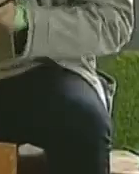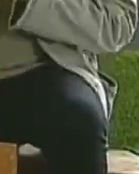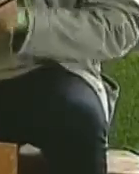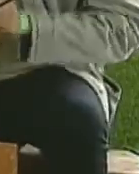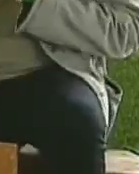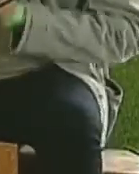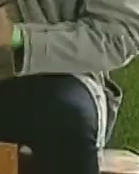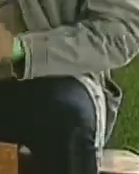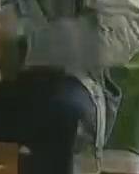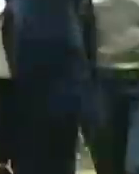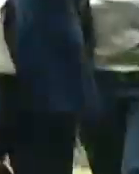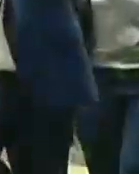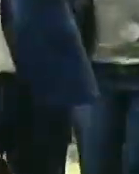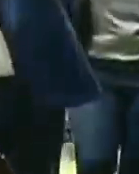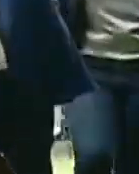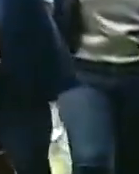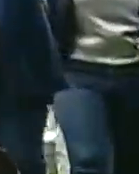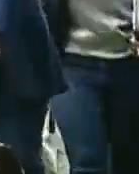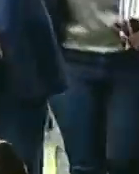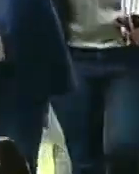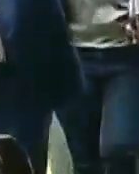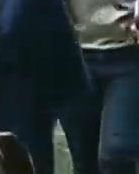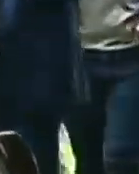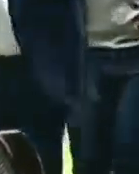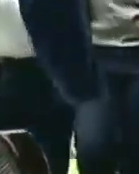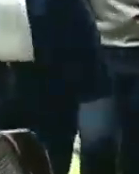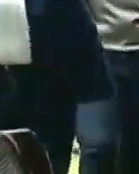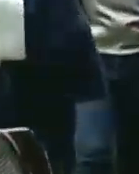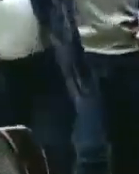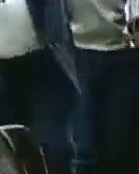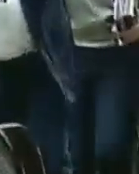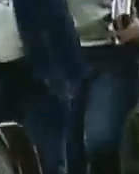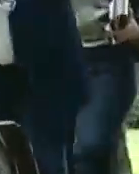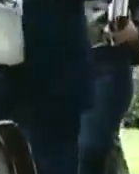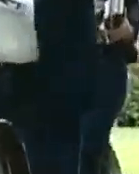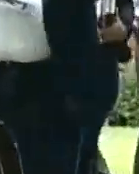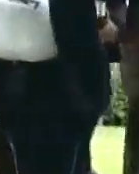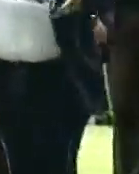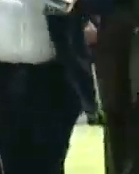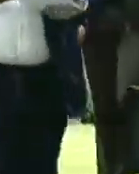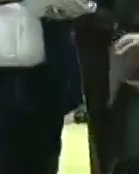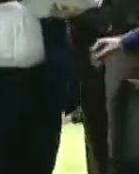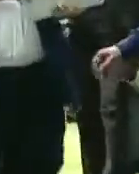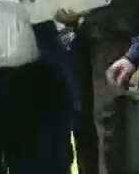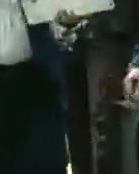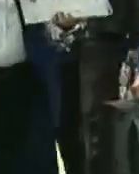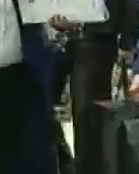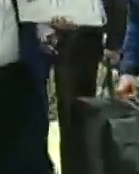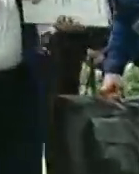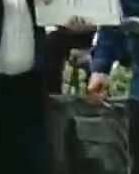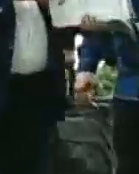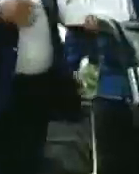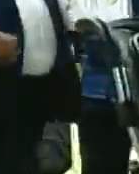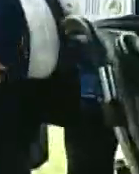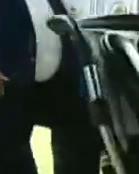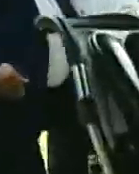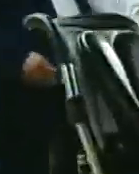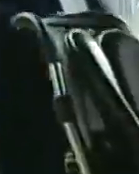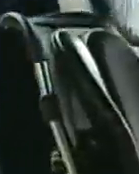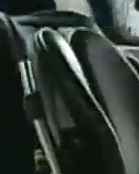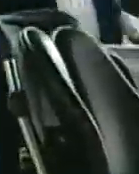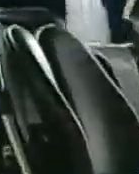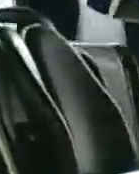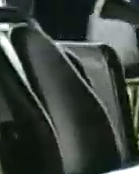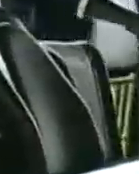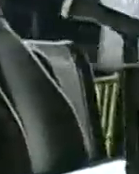Estado Miranda, con la llegada del presidente constitucional Nicolás Maduro, quien asiste a la clausura